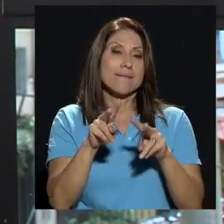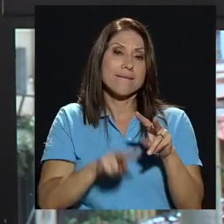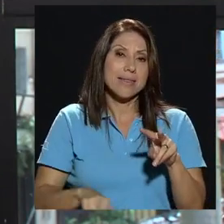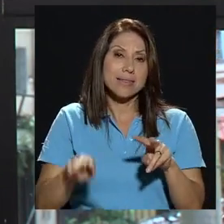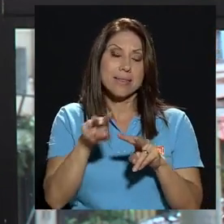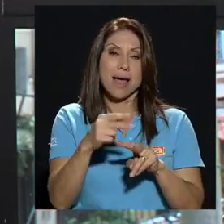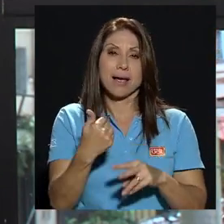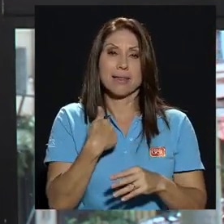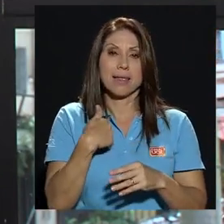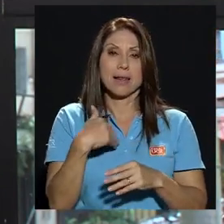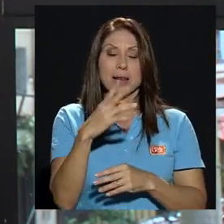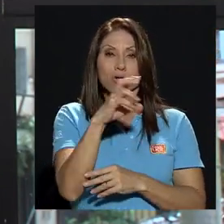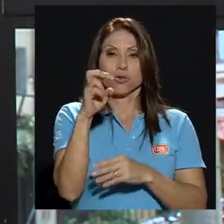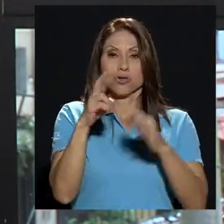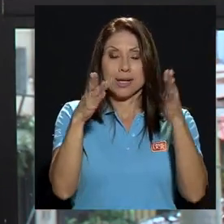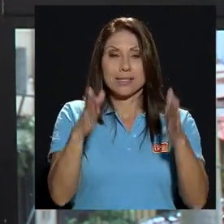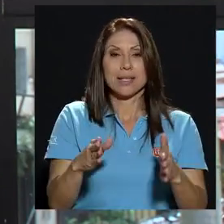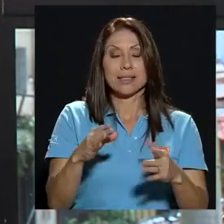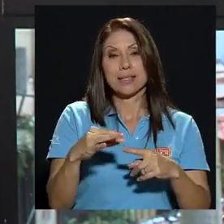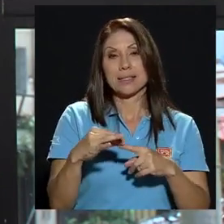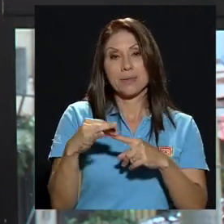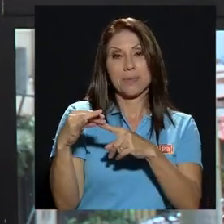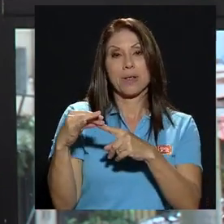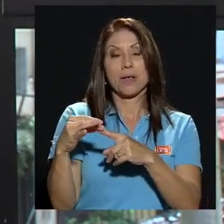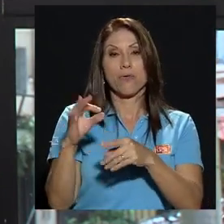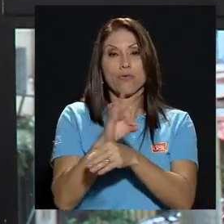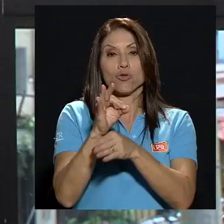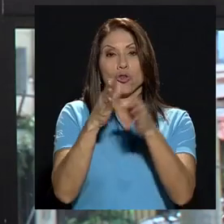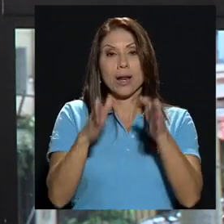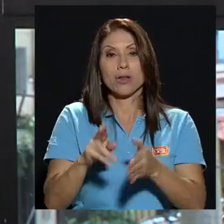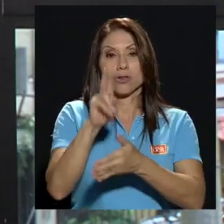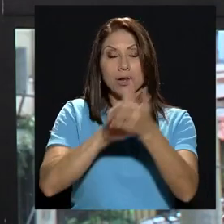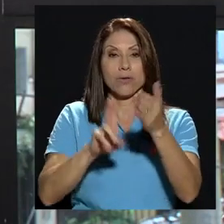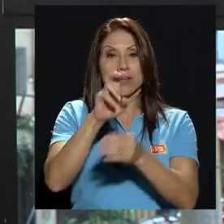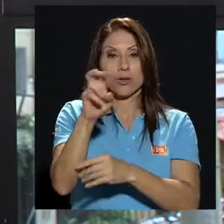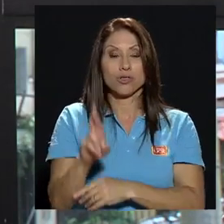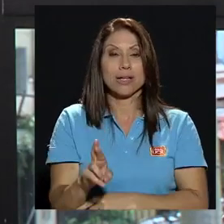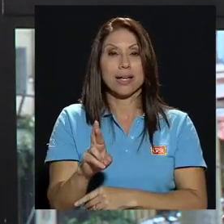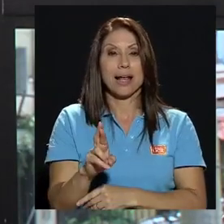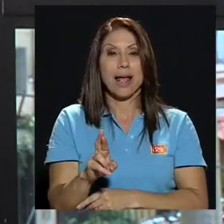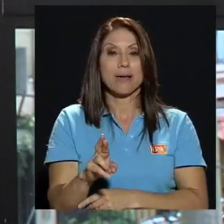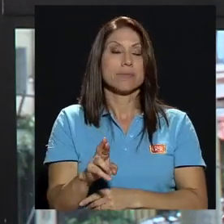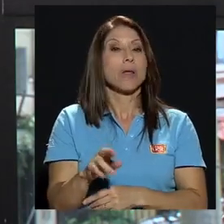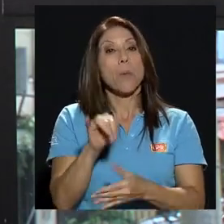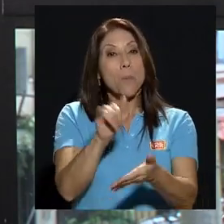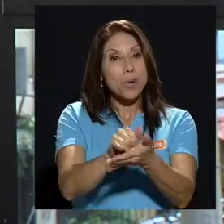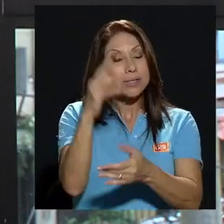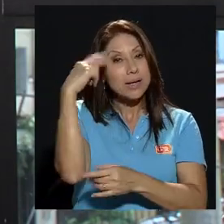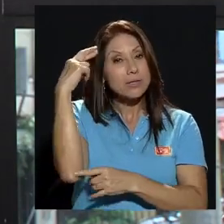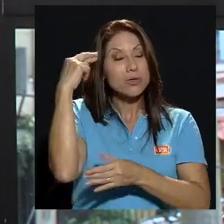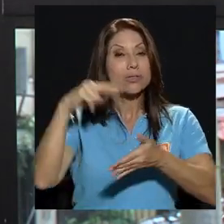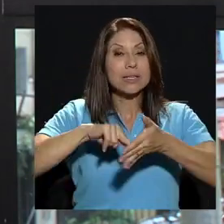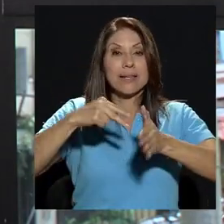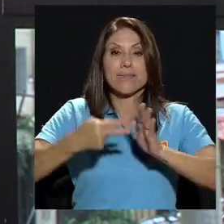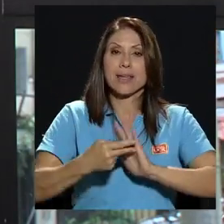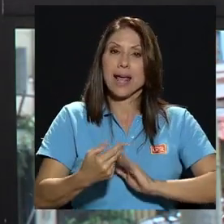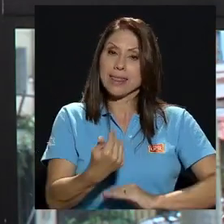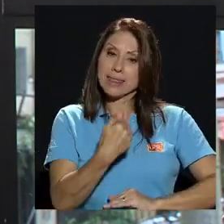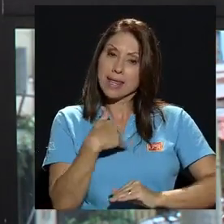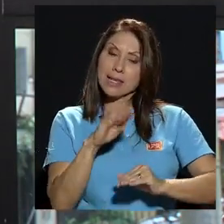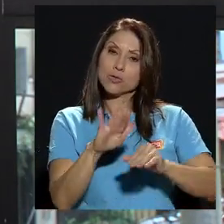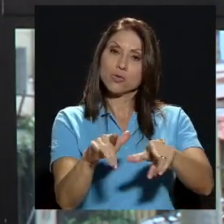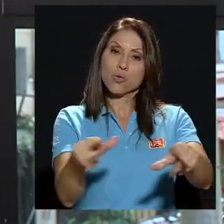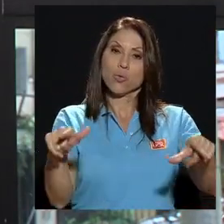ventaja que tienen los costarricenses en particular los funcionarios de la universidad de costa rica y por tanto tiene su lugar debe ser